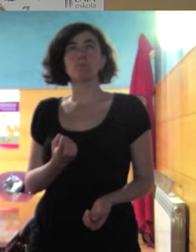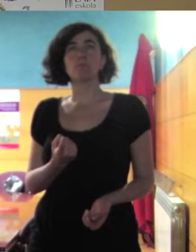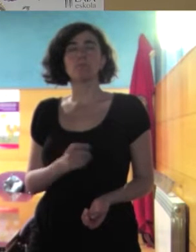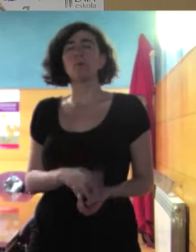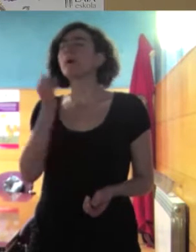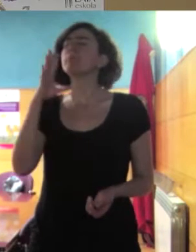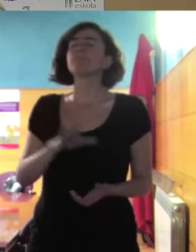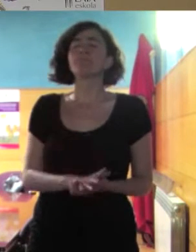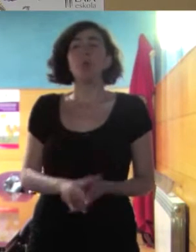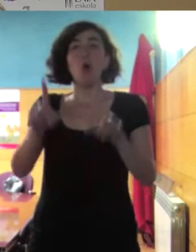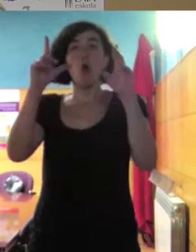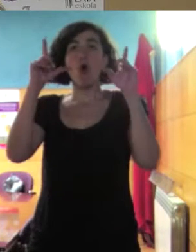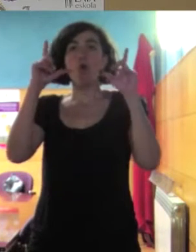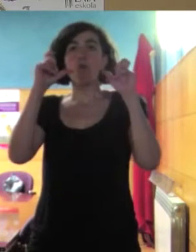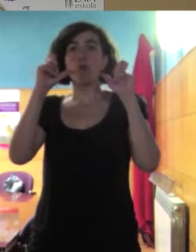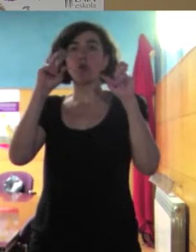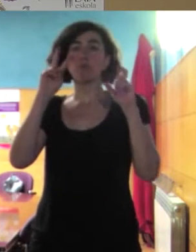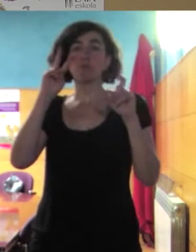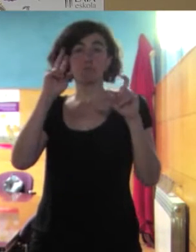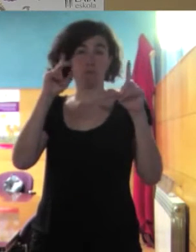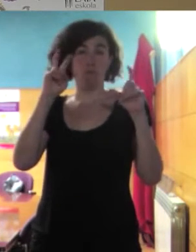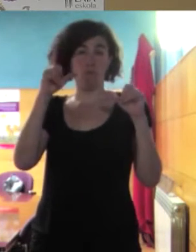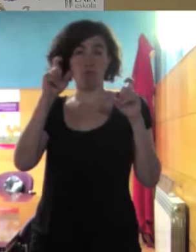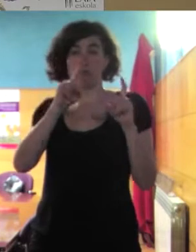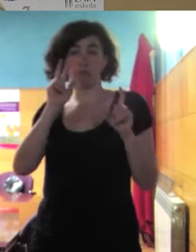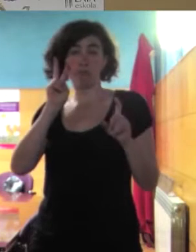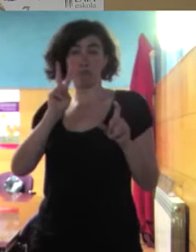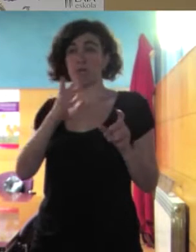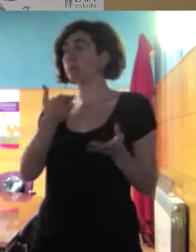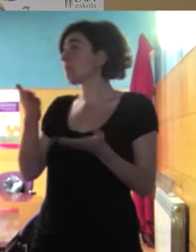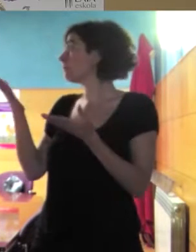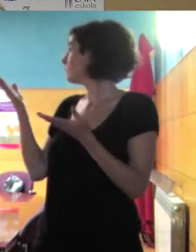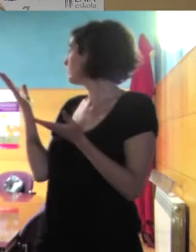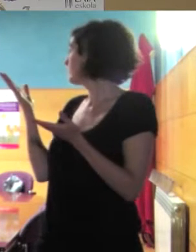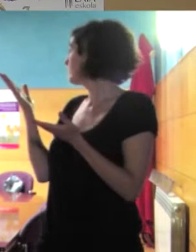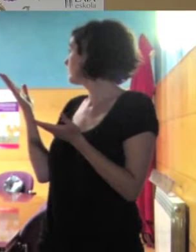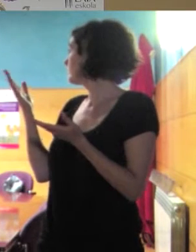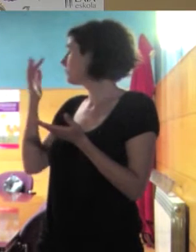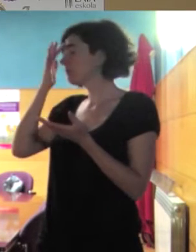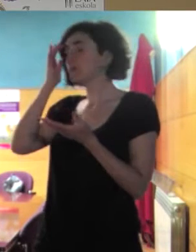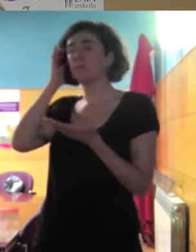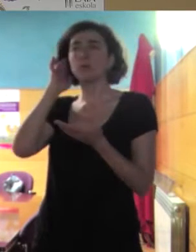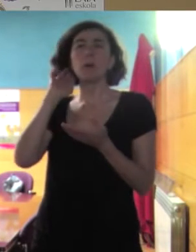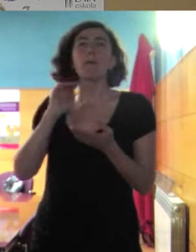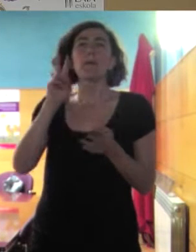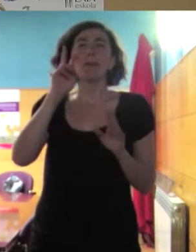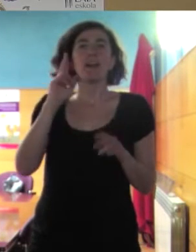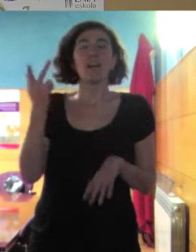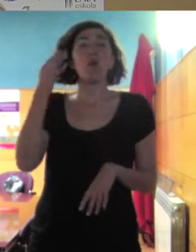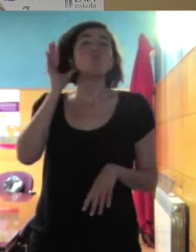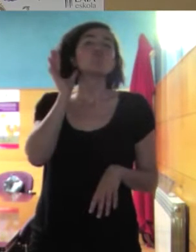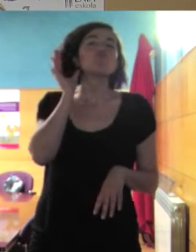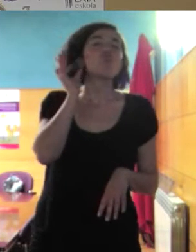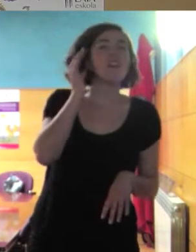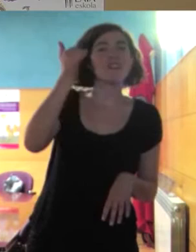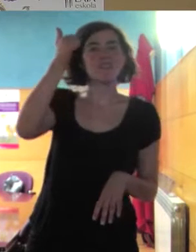y esta foto me la llevo a todas partes porque para mi es muy significativa ¿os parece que juegan estas chavalas y